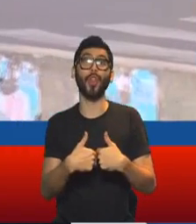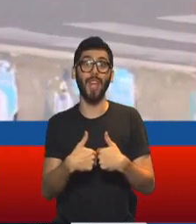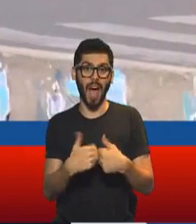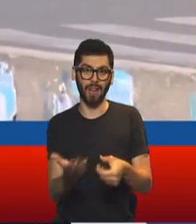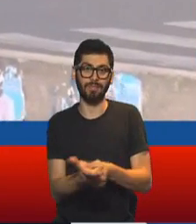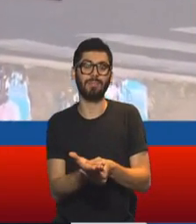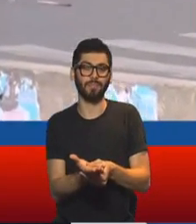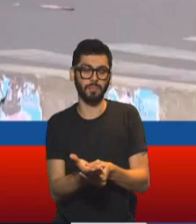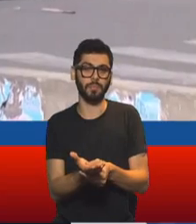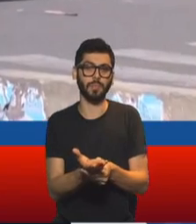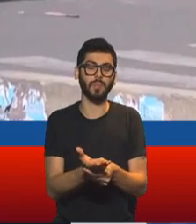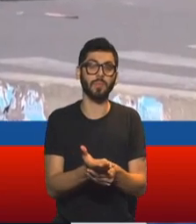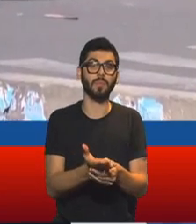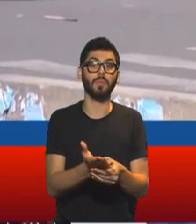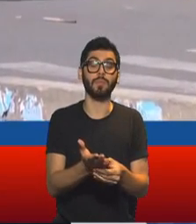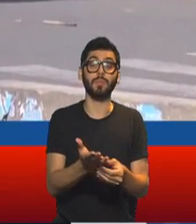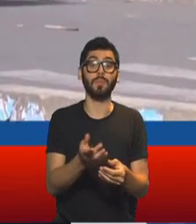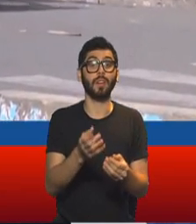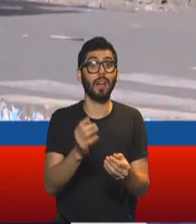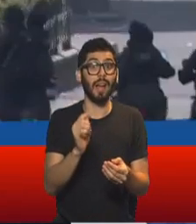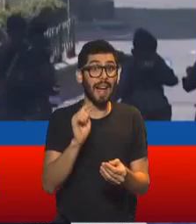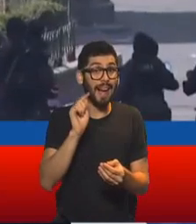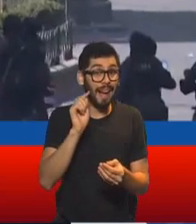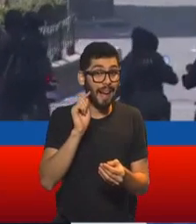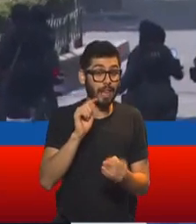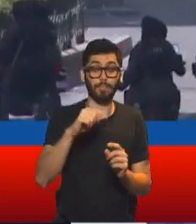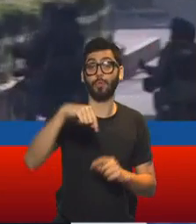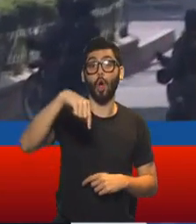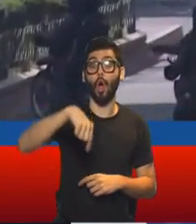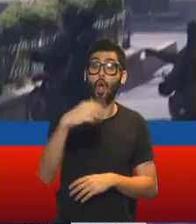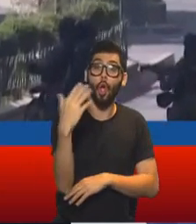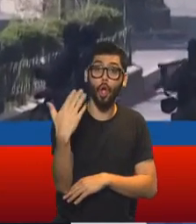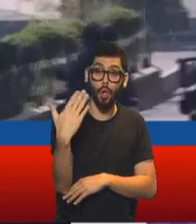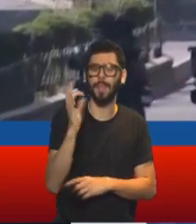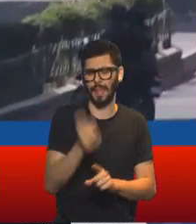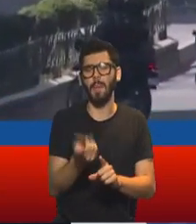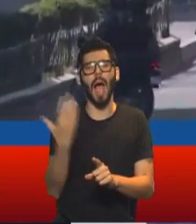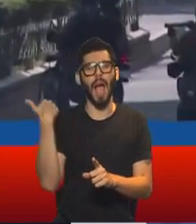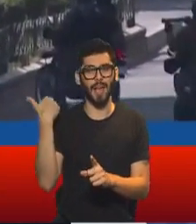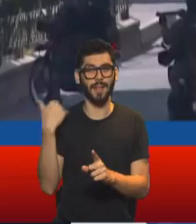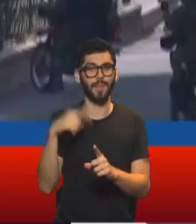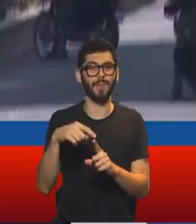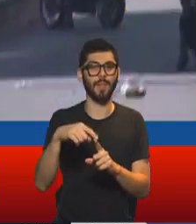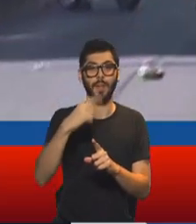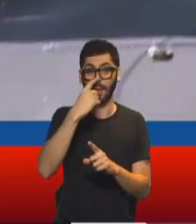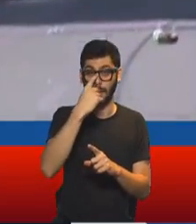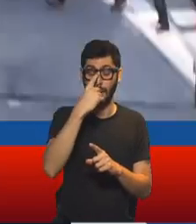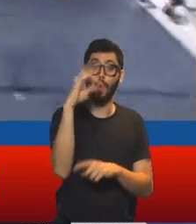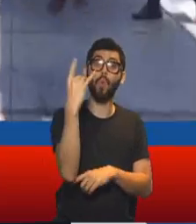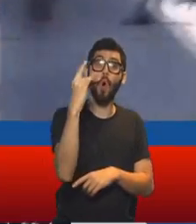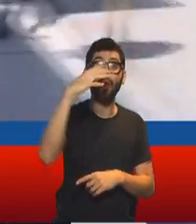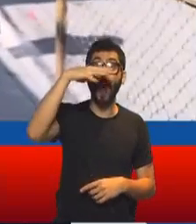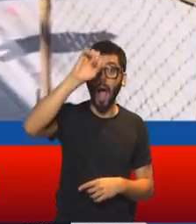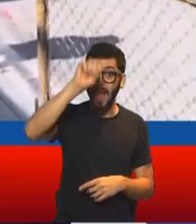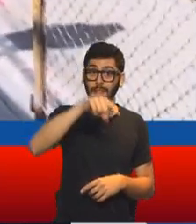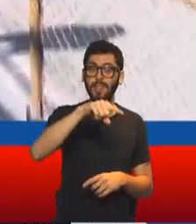La carta, ahí, quien habló en el día de hoy fue, y también lo hizo ayer, el canciller de Bolivia, que para mí